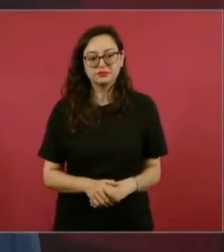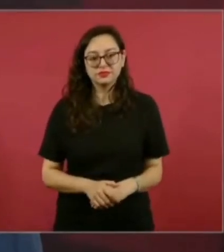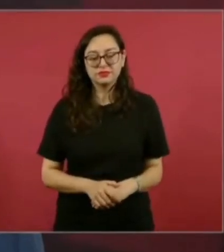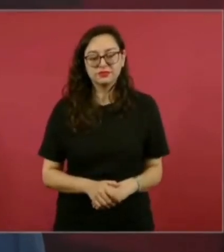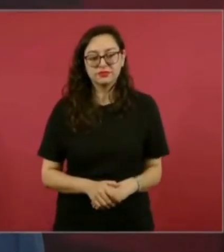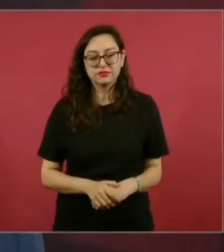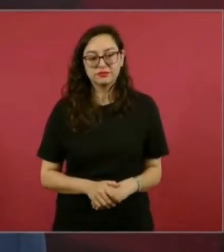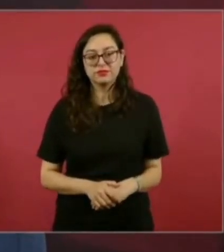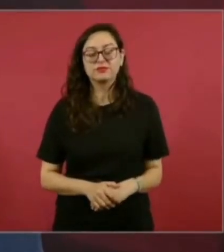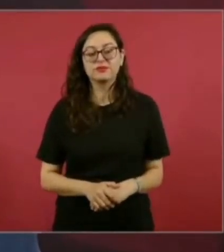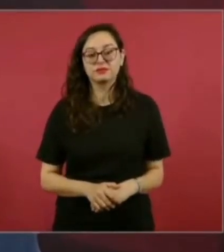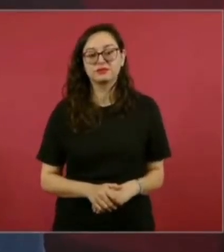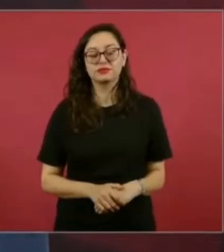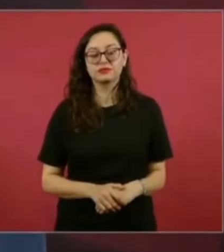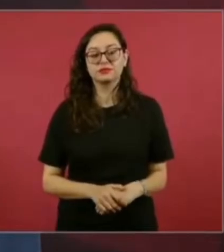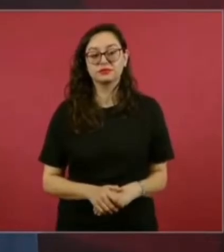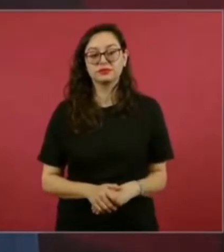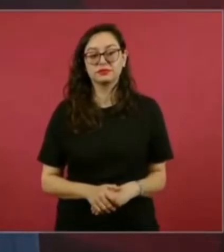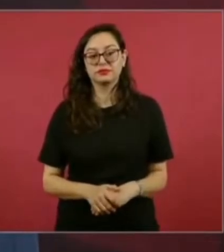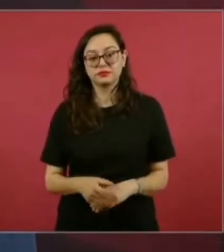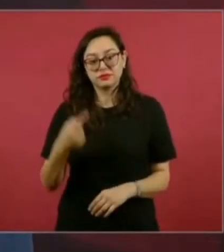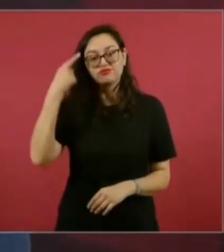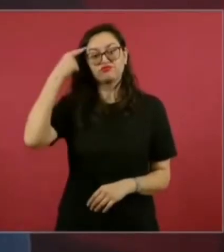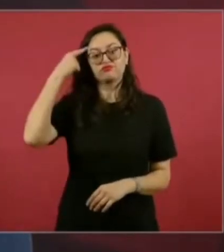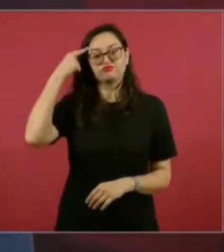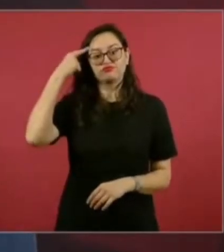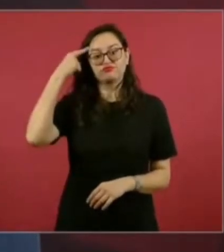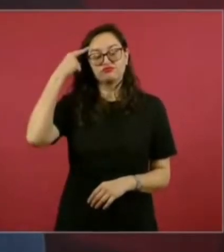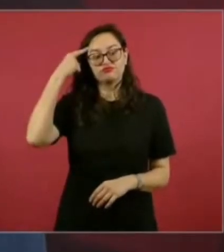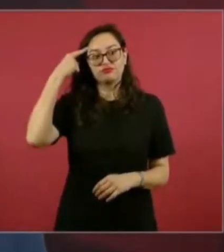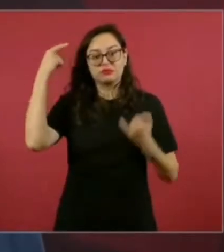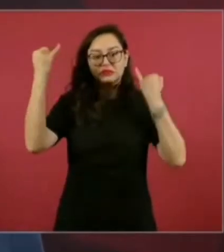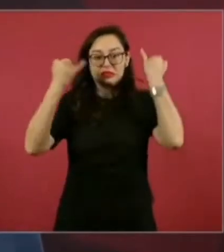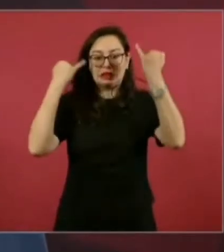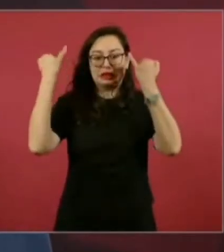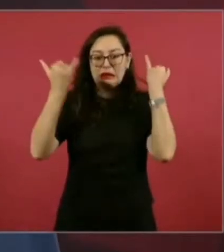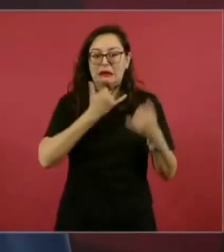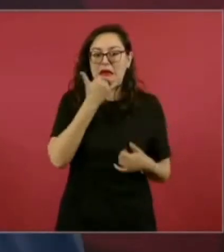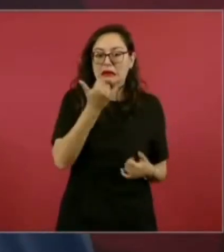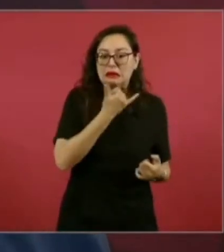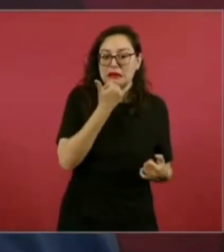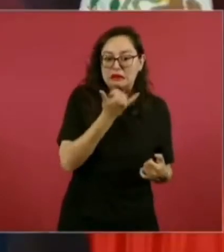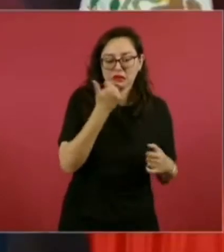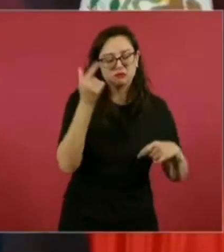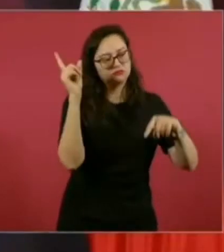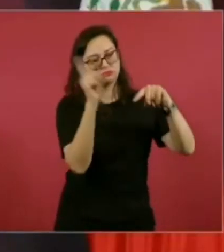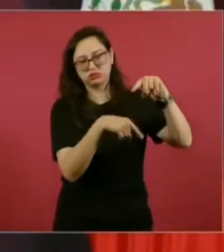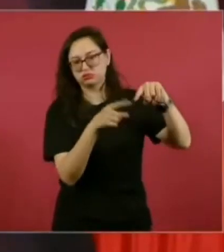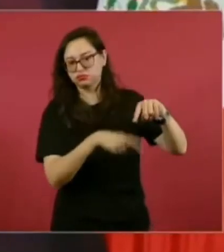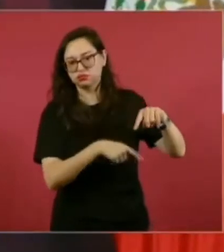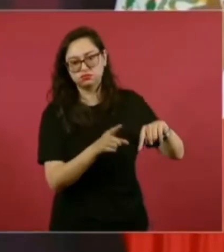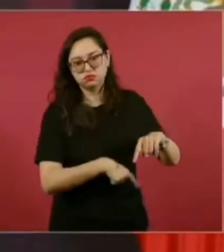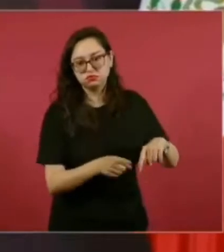para quitar todos los sofismas, todos los prejuicios,